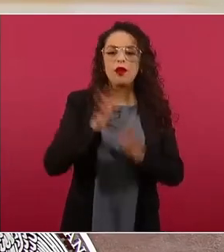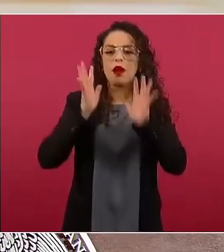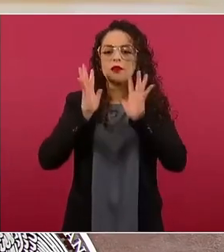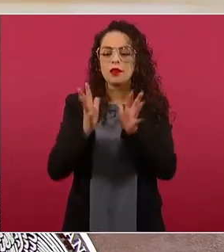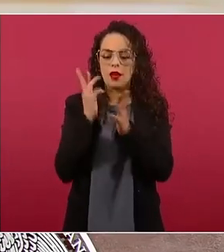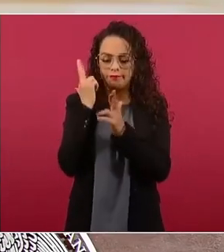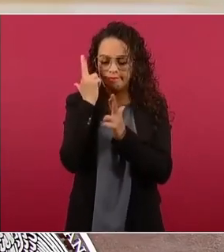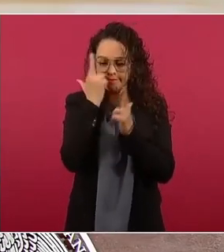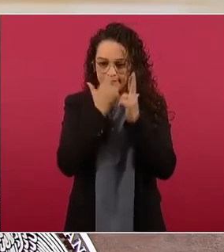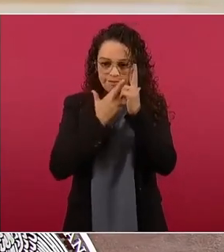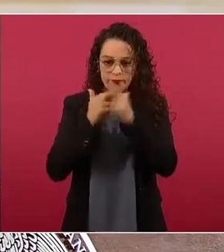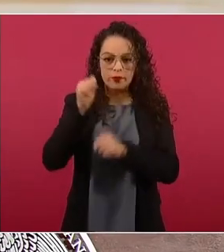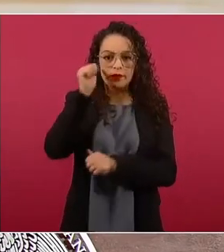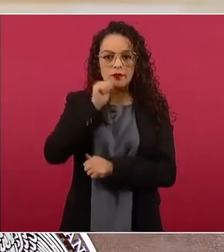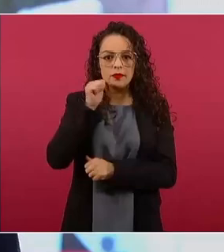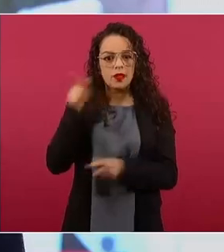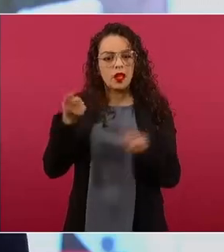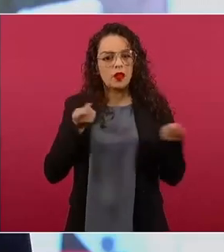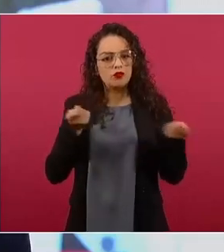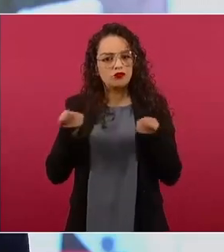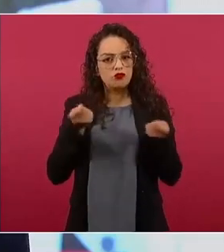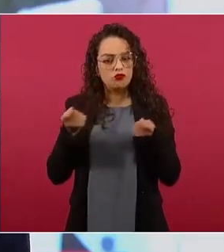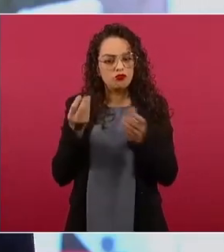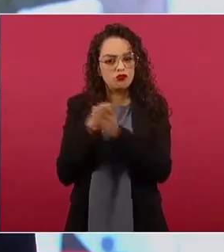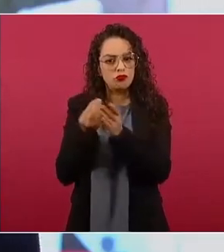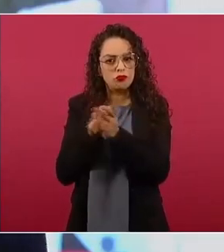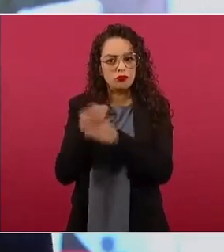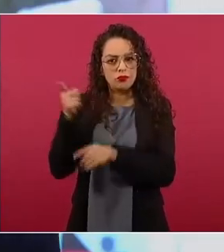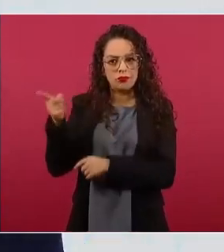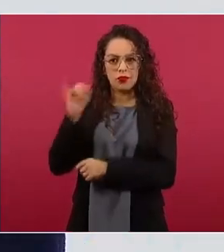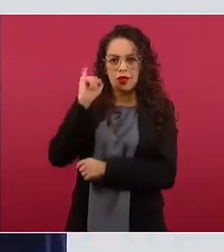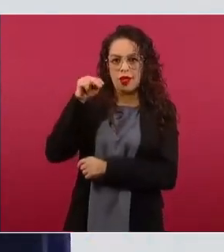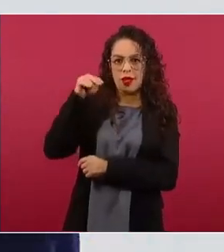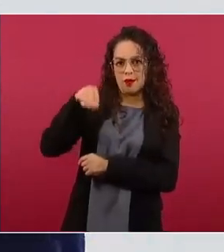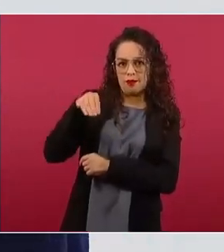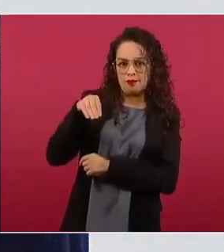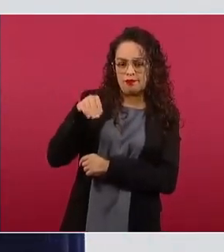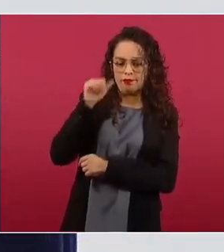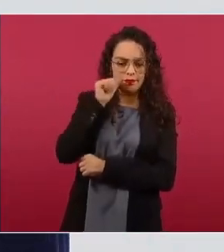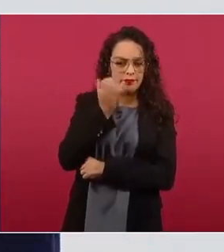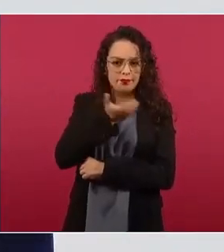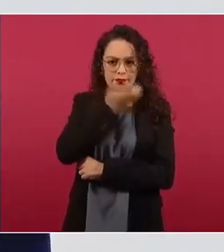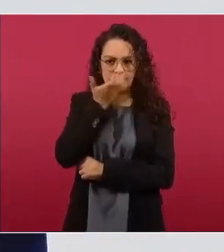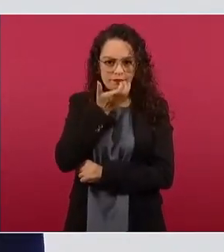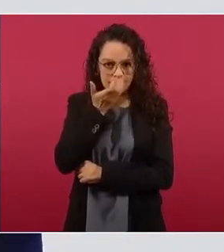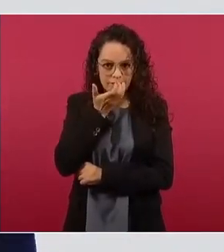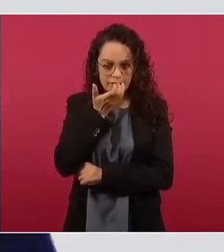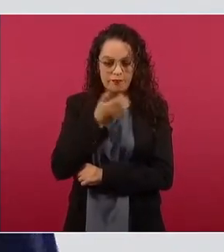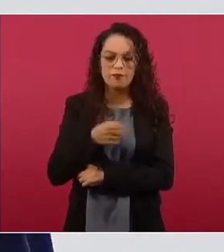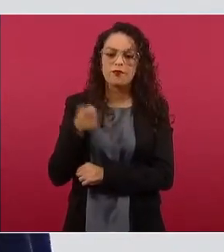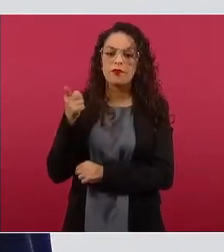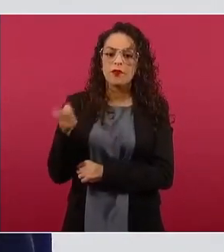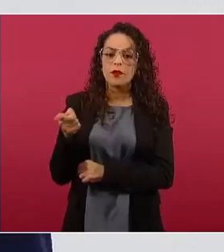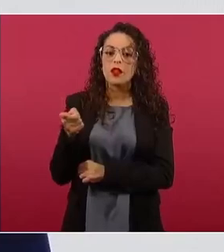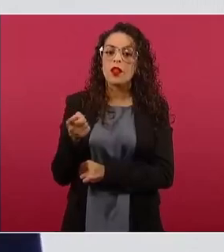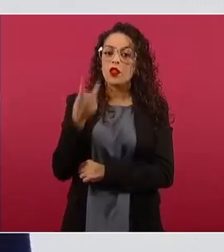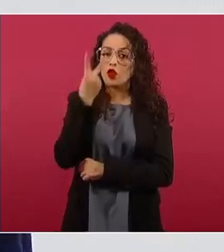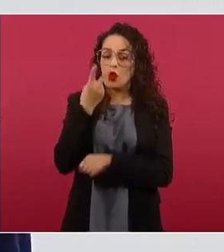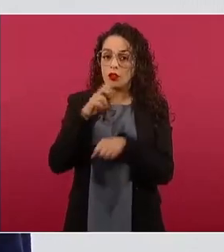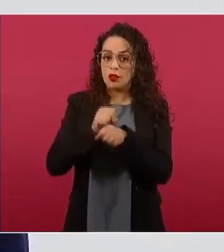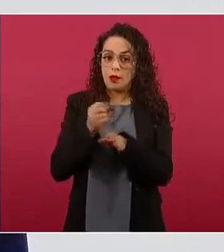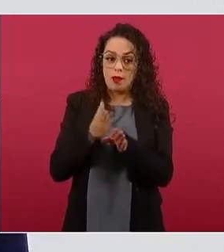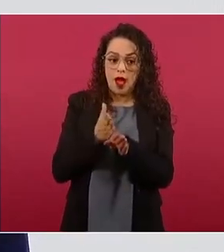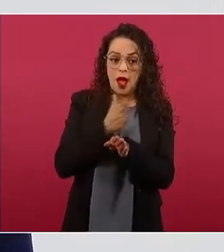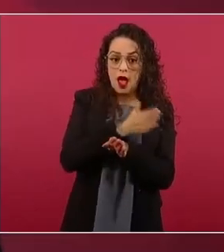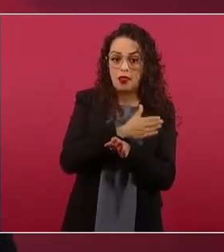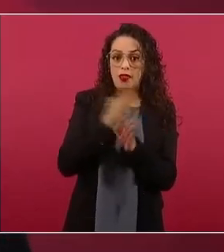proceso de control migratorio respectivo. Llama la atención que ese tema fue colocado dos semanas antes por